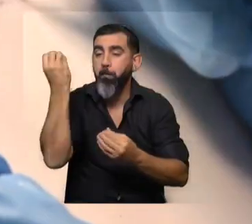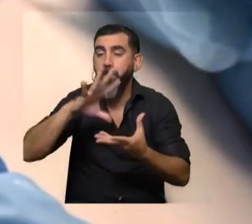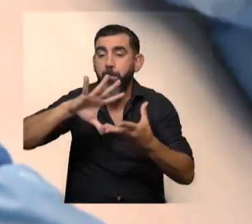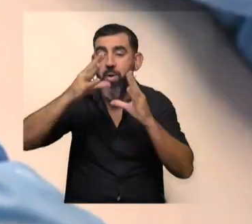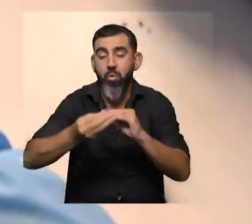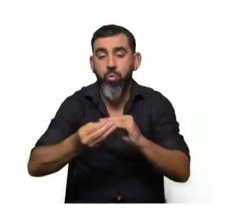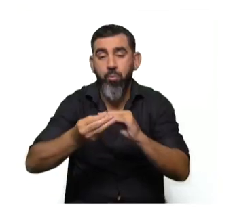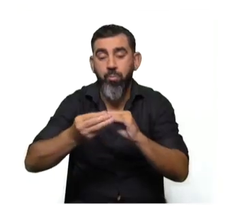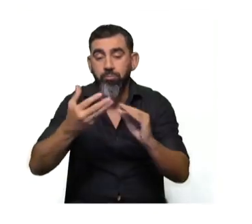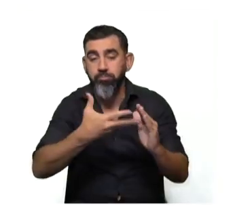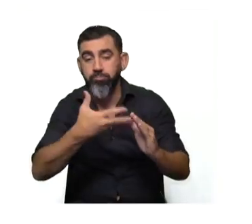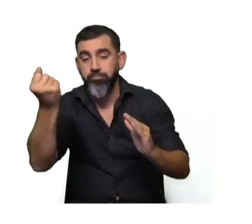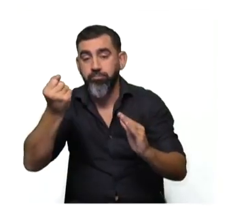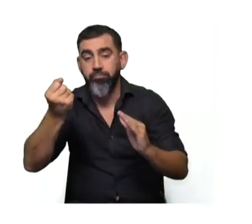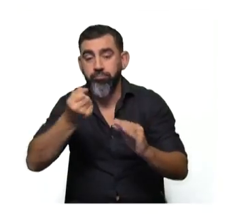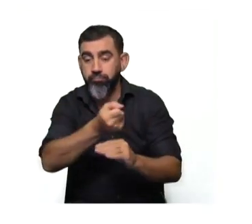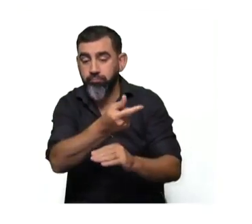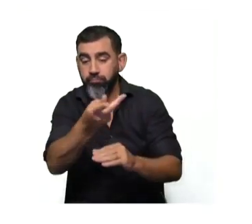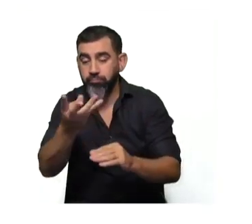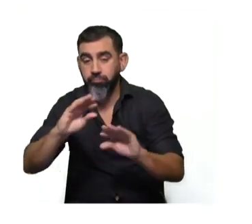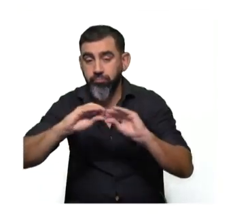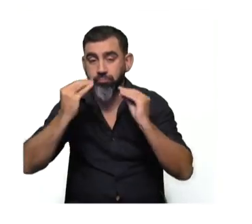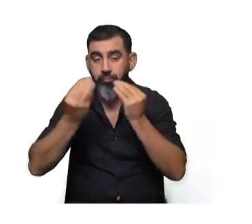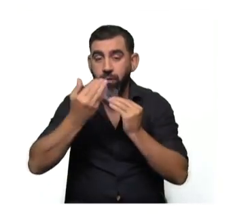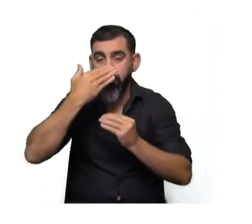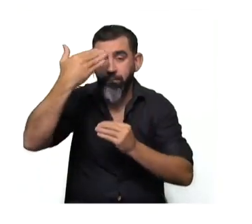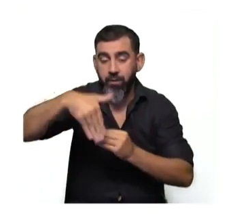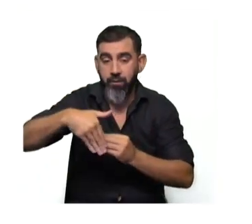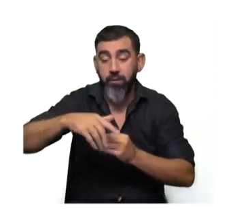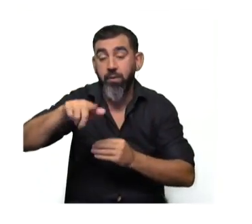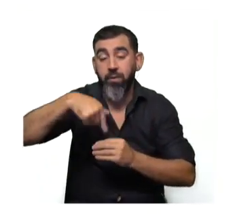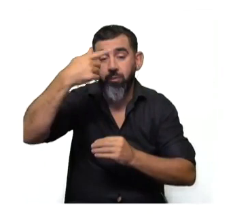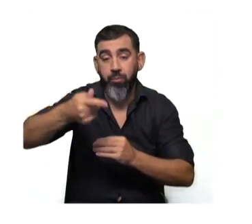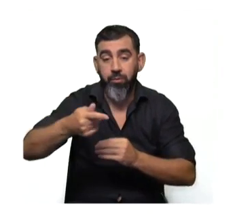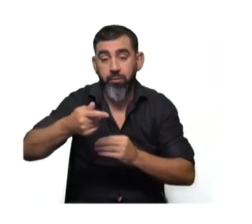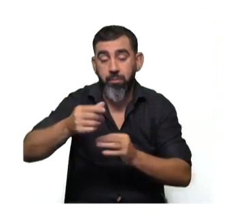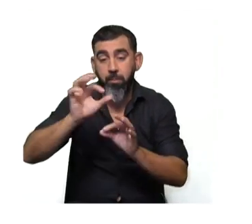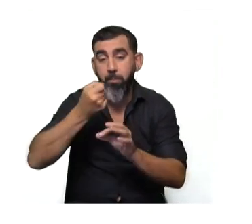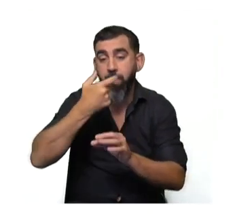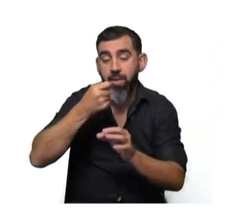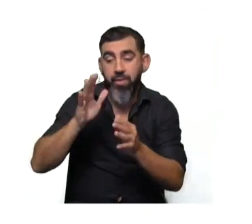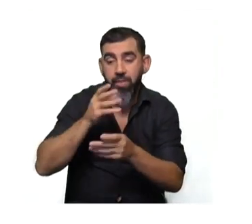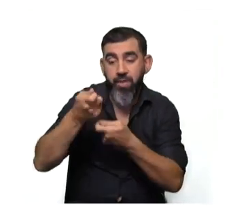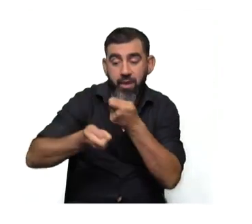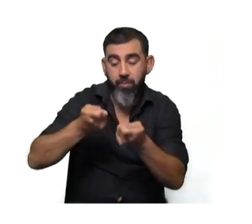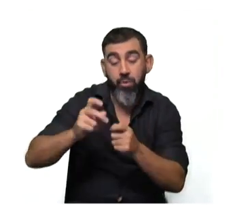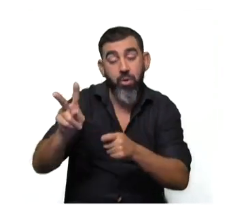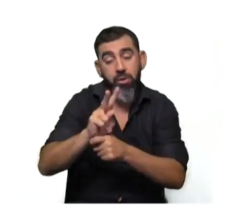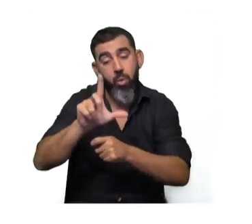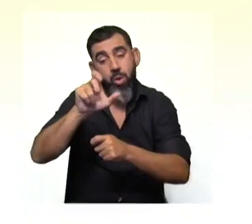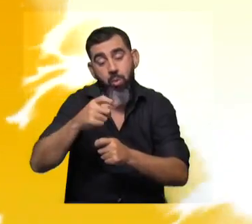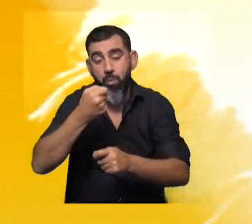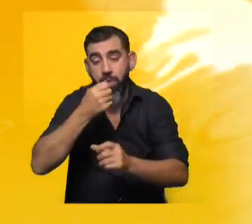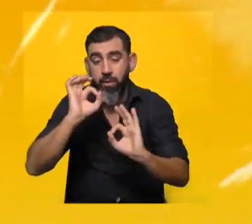para hacer ese extracto. Se cuantifica el extracto final también y a partir de ahí se hace el medicamento con toda la seguridad que tiene que tener un